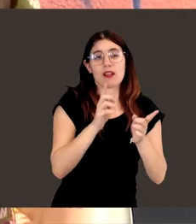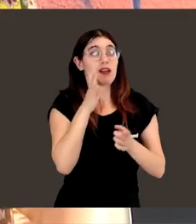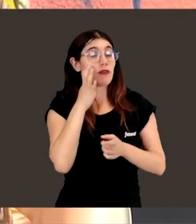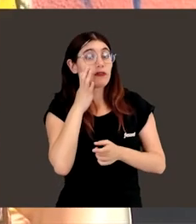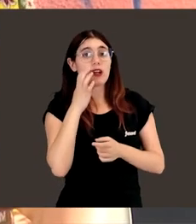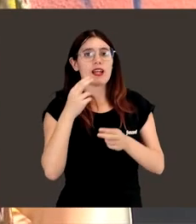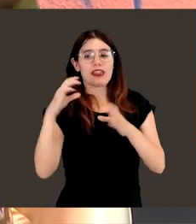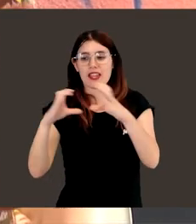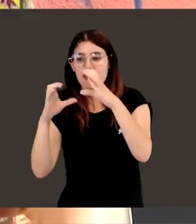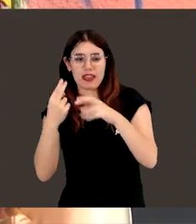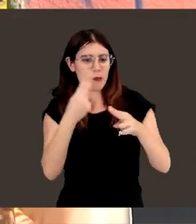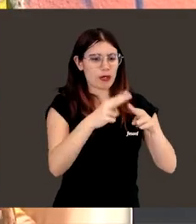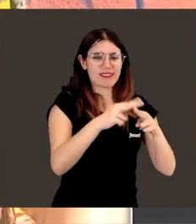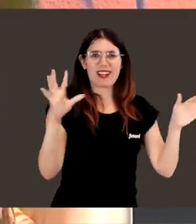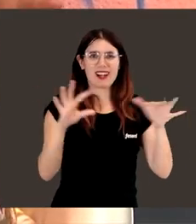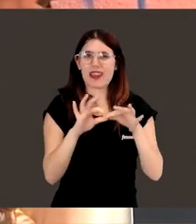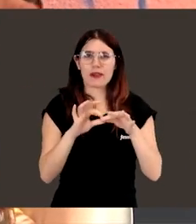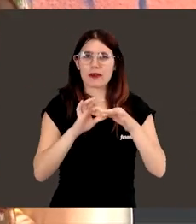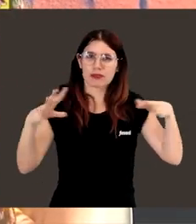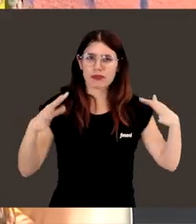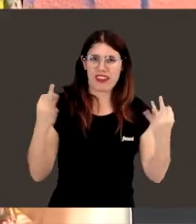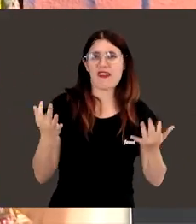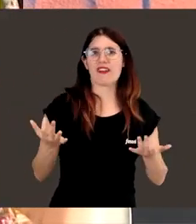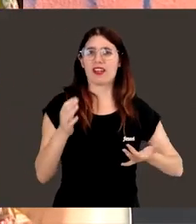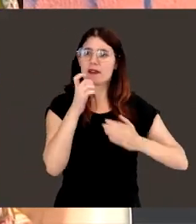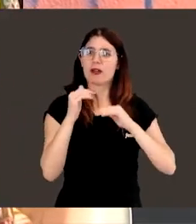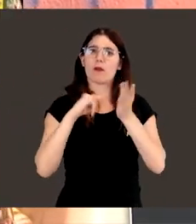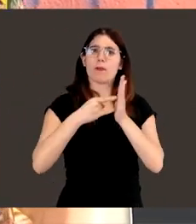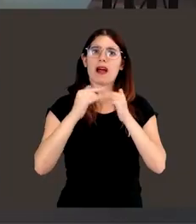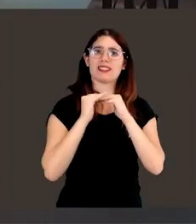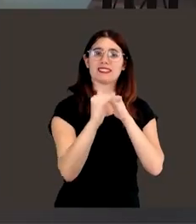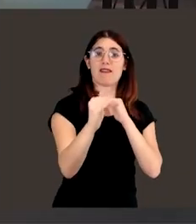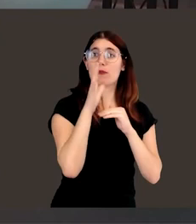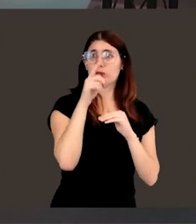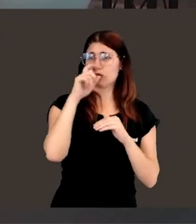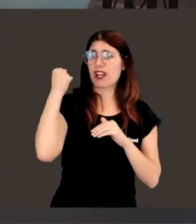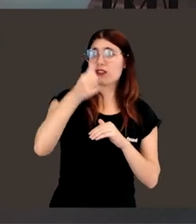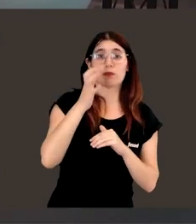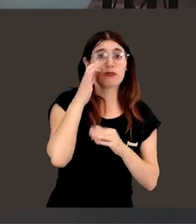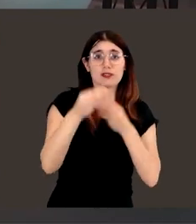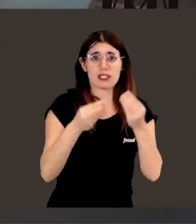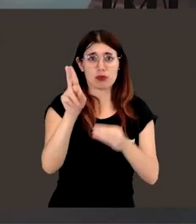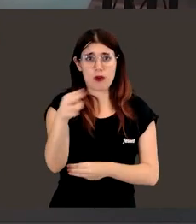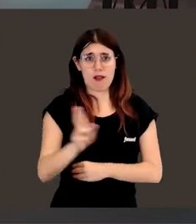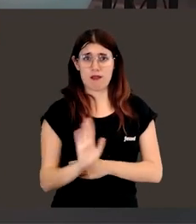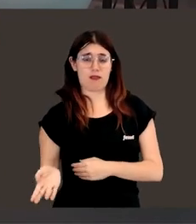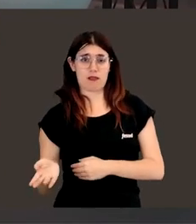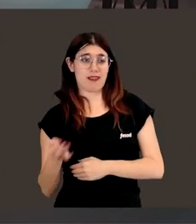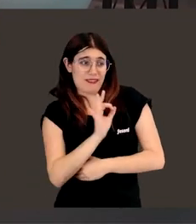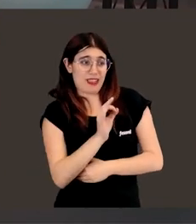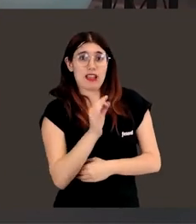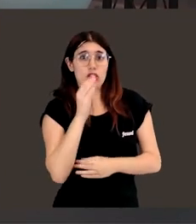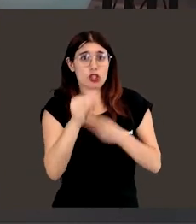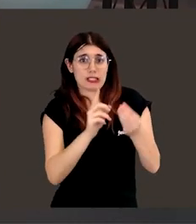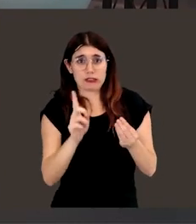debería tener como unos planes estables, y una financiación estable. Lleva muchos años, pero no se ha hecho, o sea, efectivamente, no ha